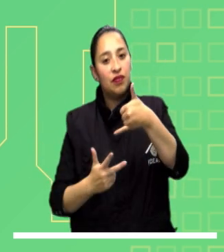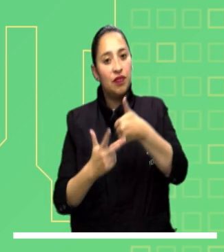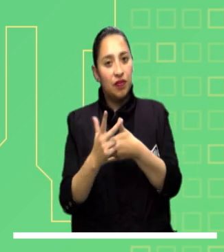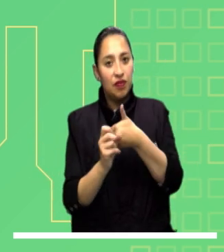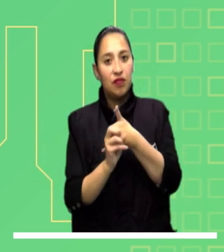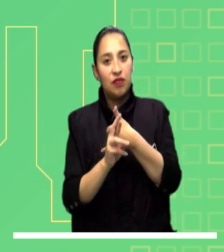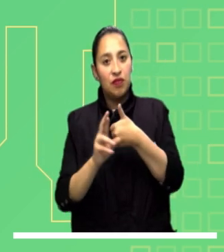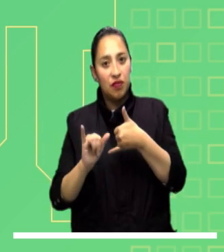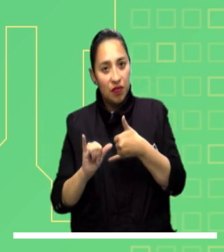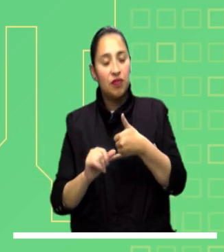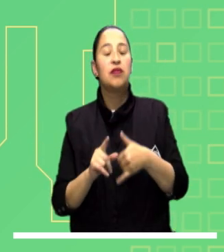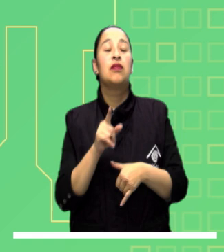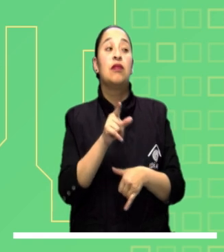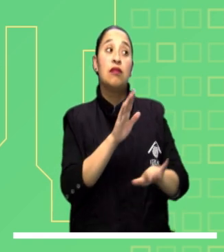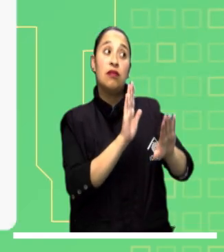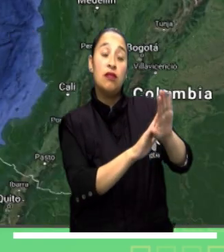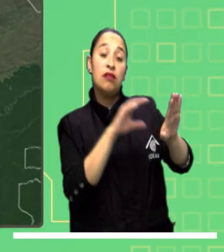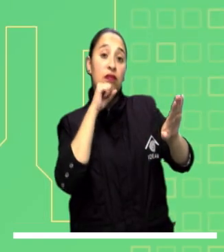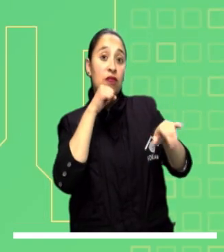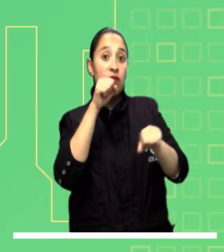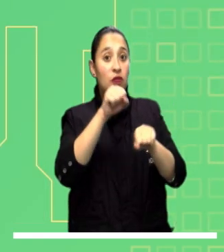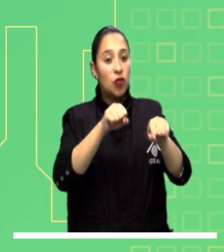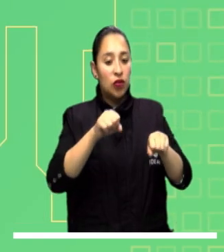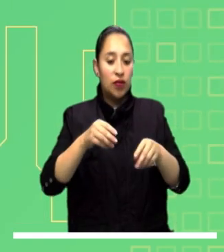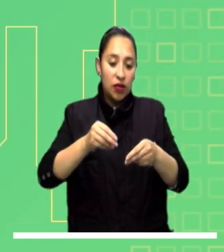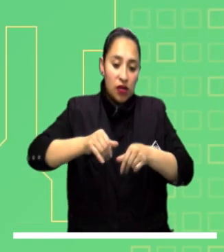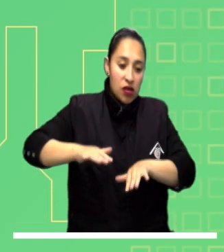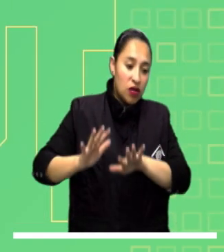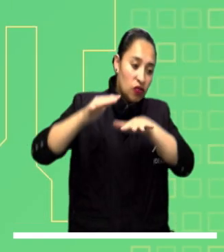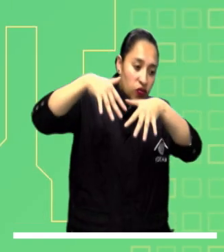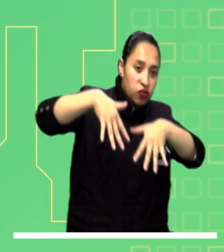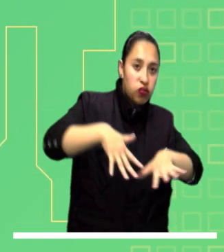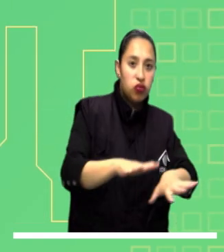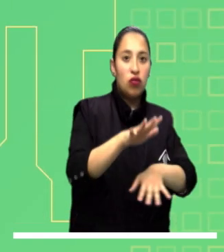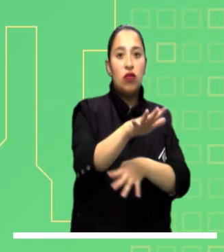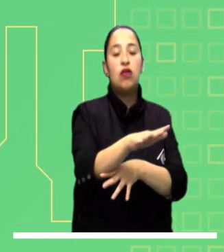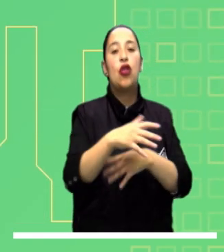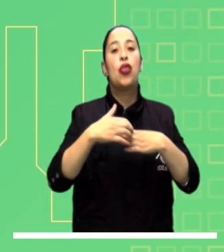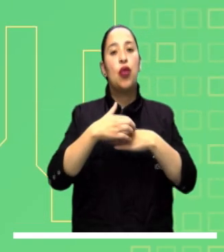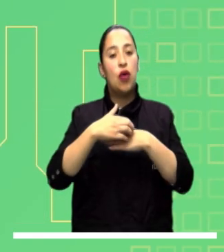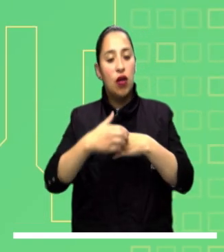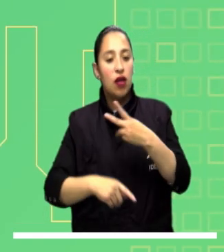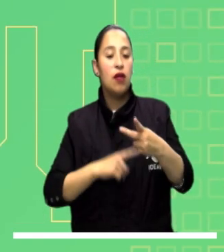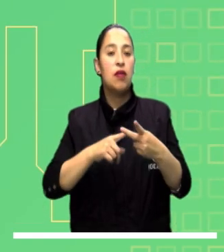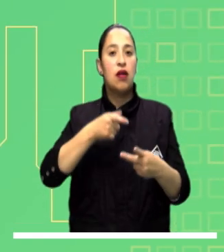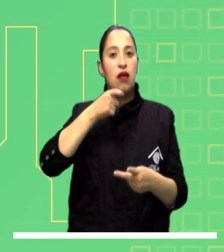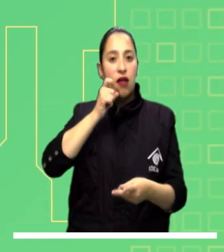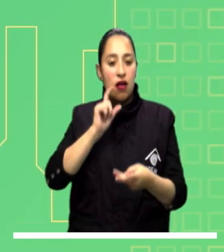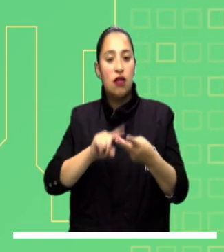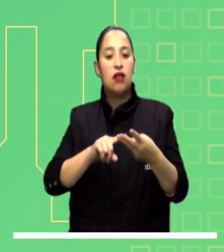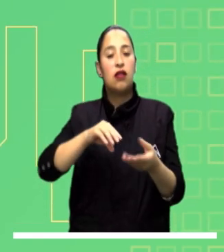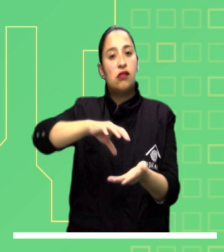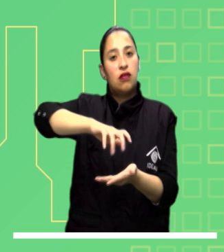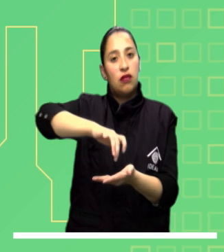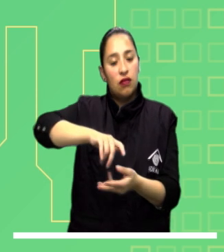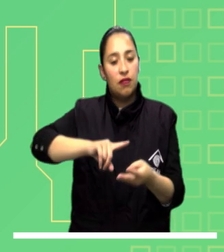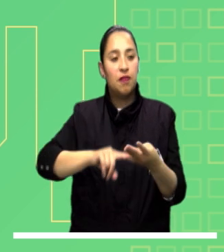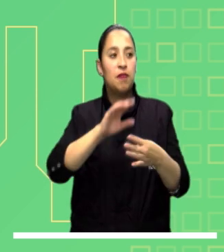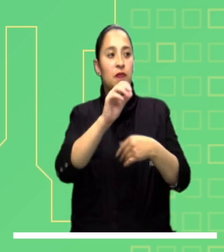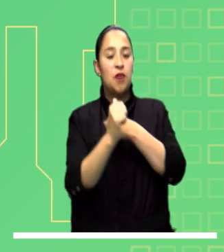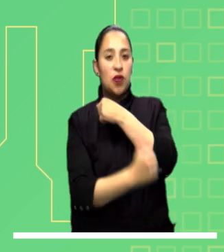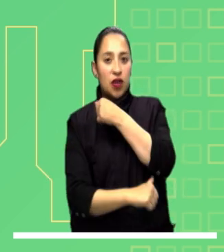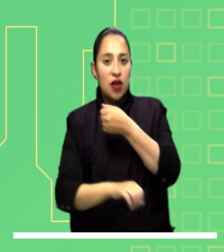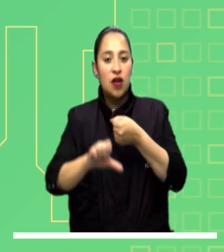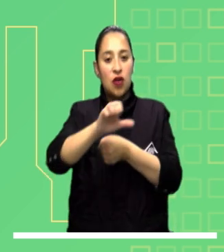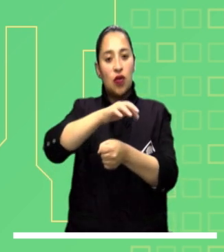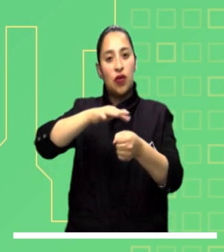Caribe, Andina y Orinoquía. Alerta naranja por posibles deslizamientos de tierra en sectores inestables de Tolima, Caldas,